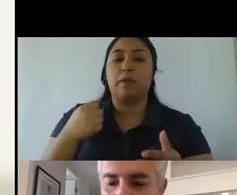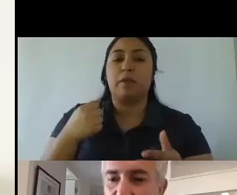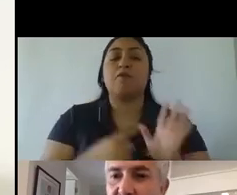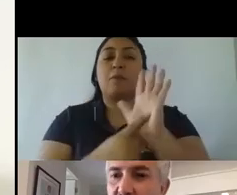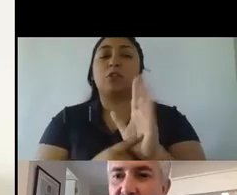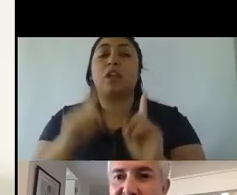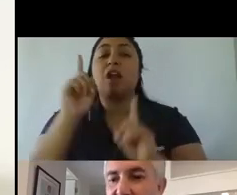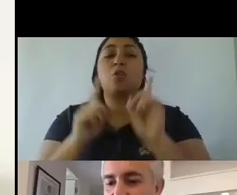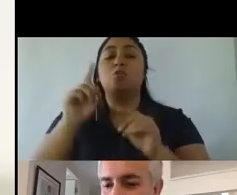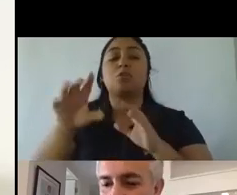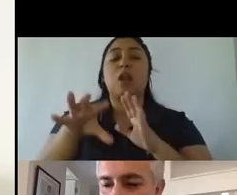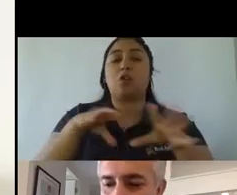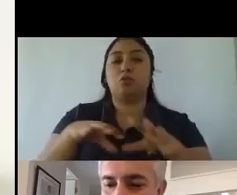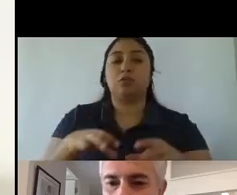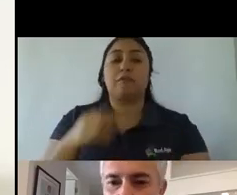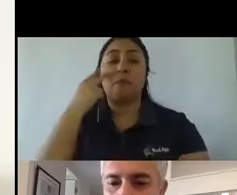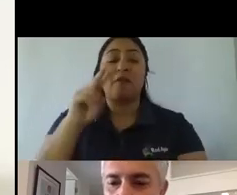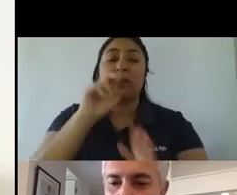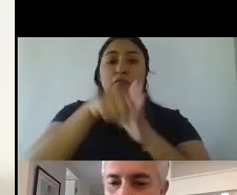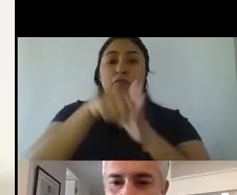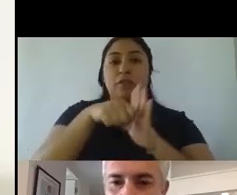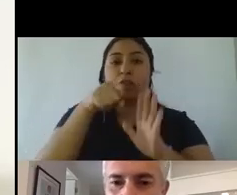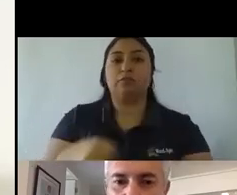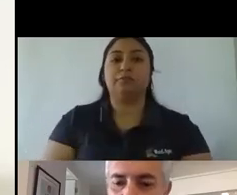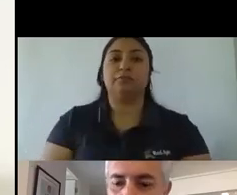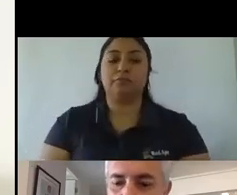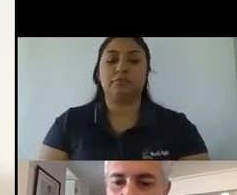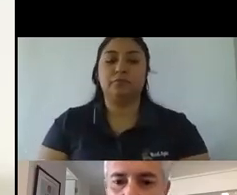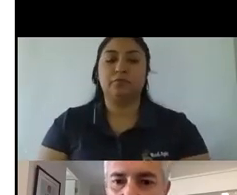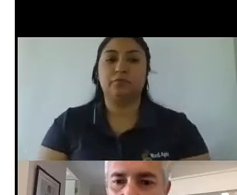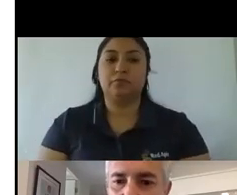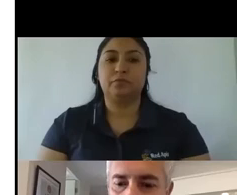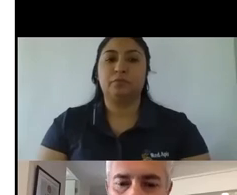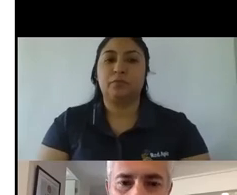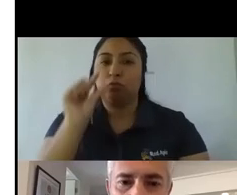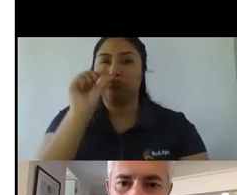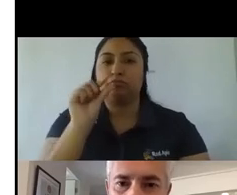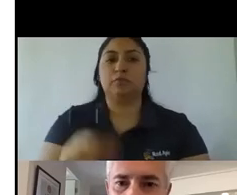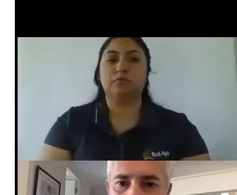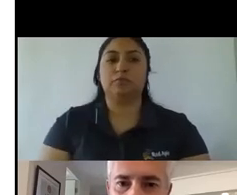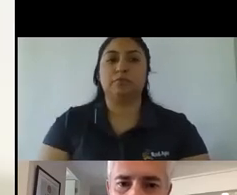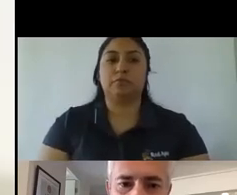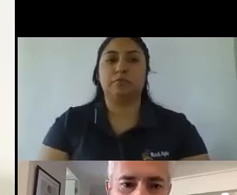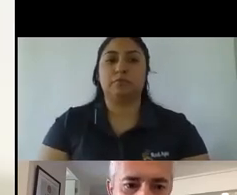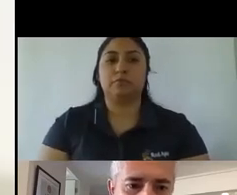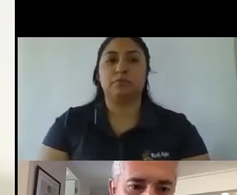vamos a ver un video que dura dos segundos vamos a ver si lo vemos parece que no lo podemos ver ahí sí